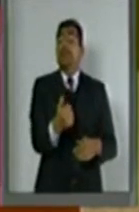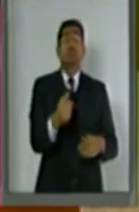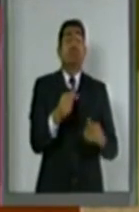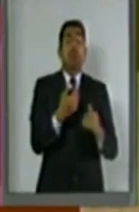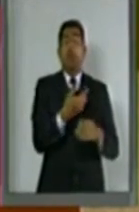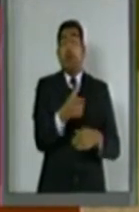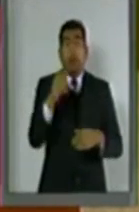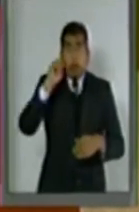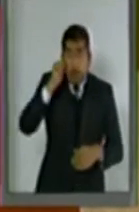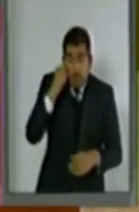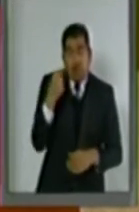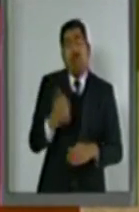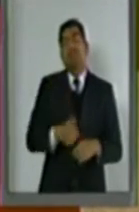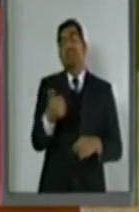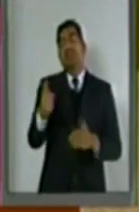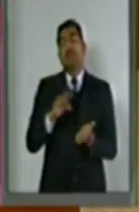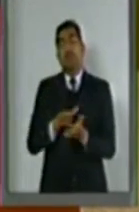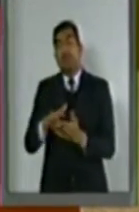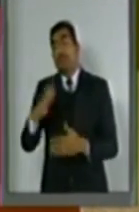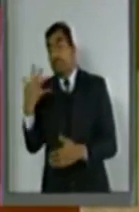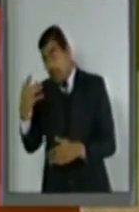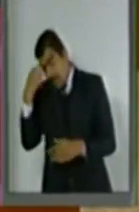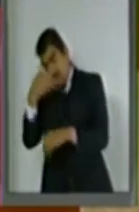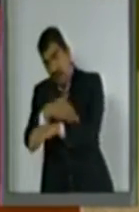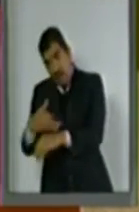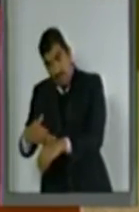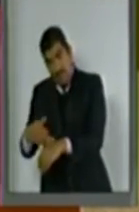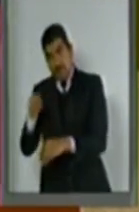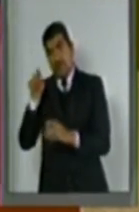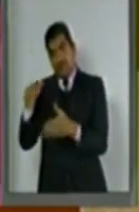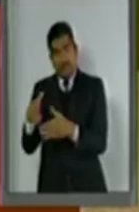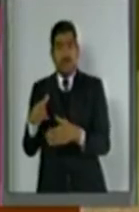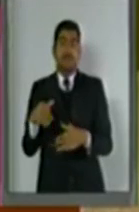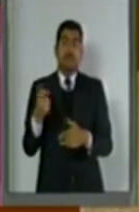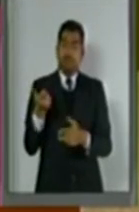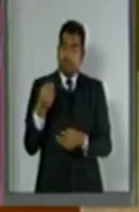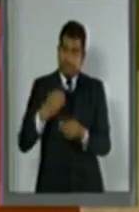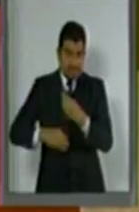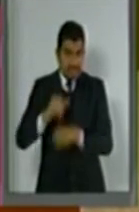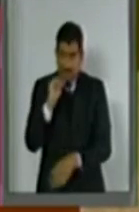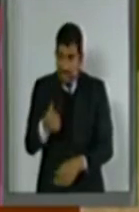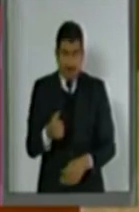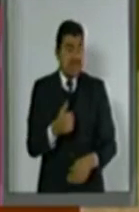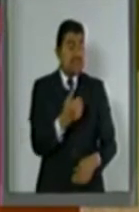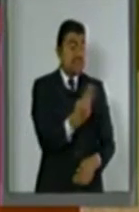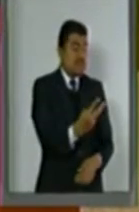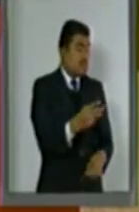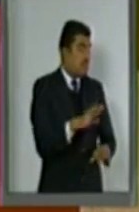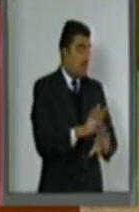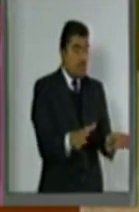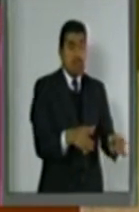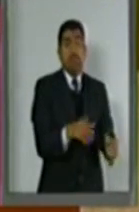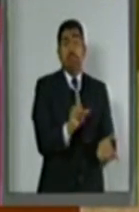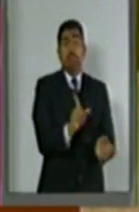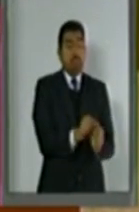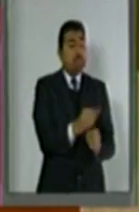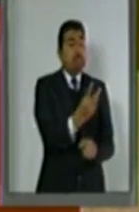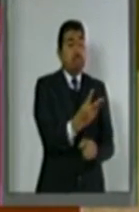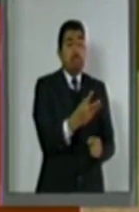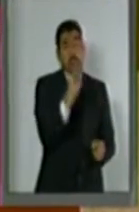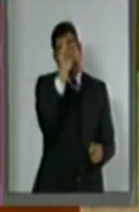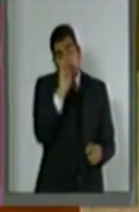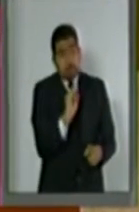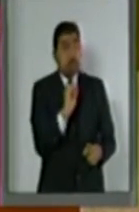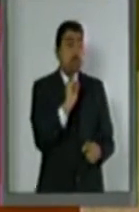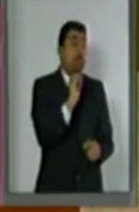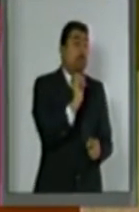ayudantes. 5 trabajan para familias, para la familia sin pago alguno. Y 3 son tan solo 3 patones o